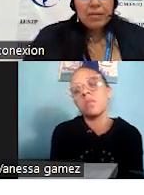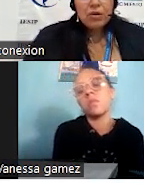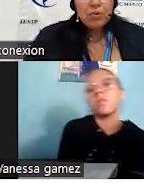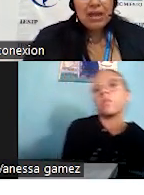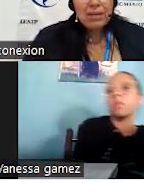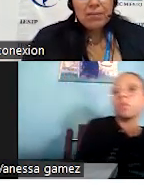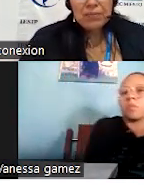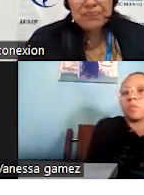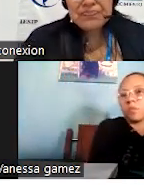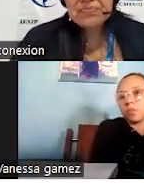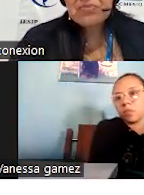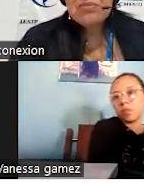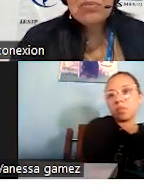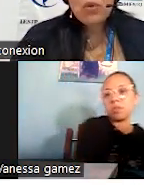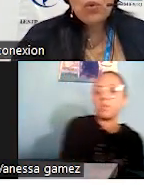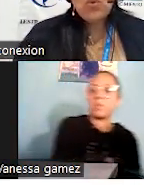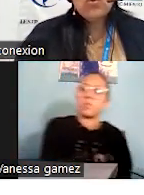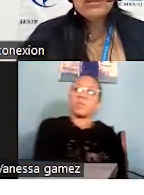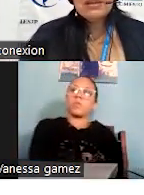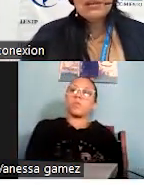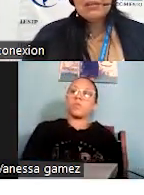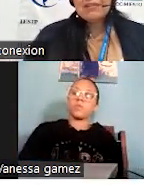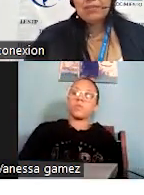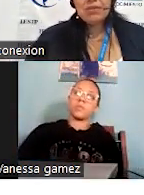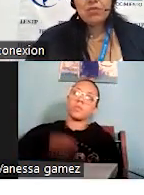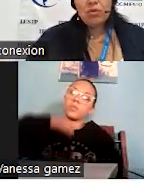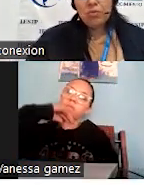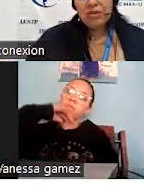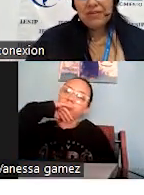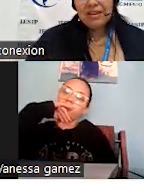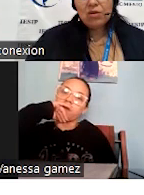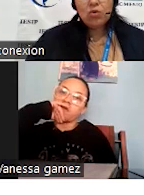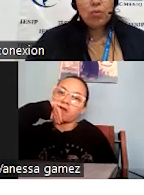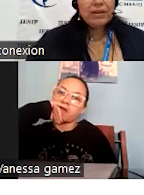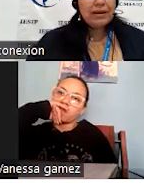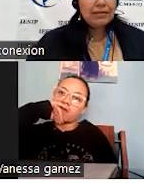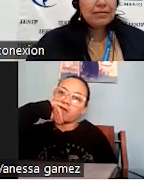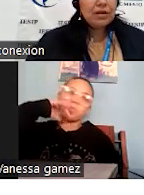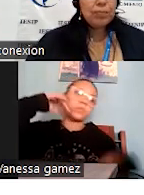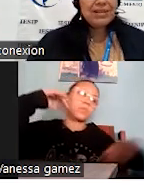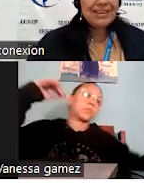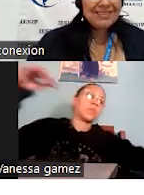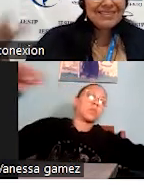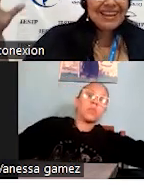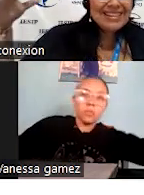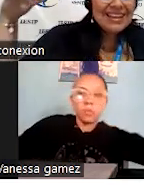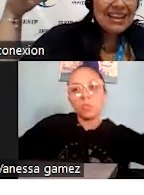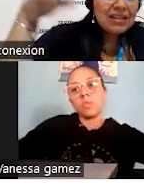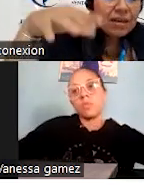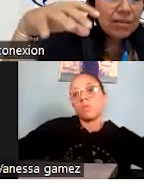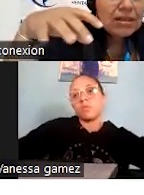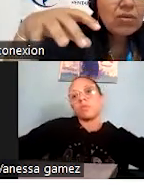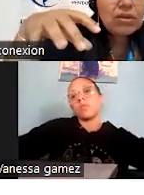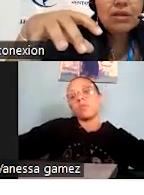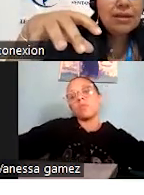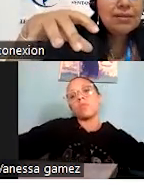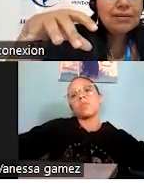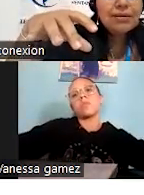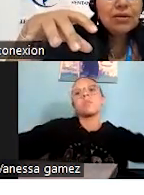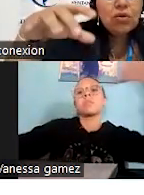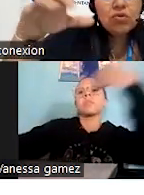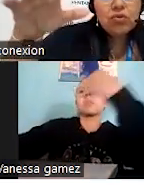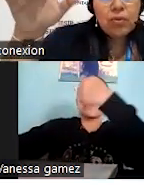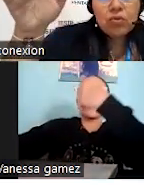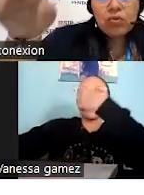tal. Pero por ejemplo, un taller de servicios, como dice aquí, un hospital, el hospital sí está directamente con el